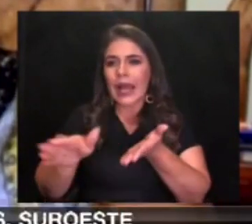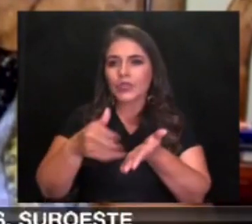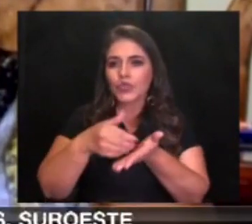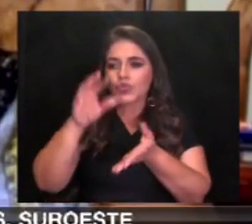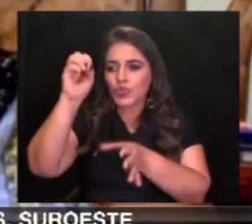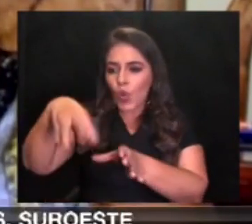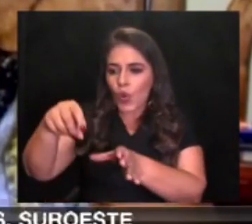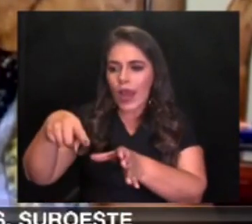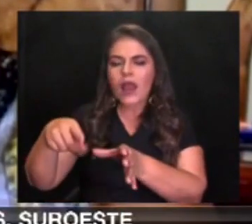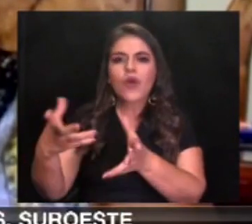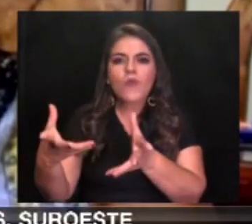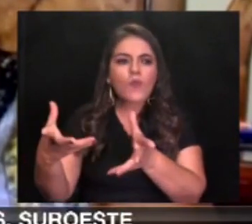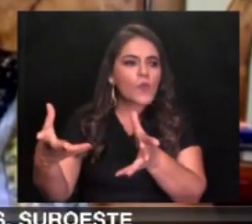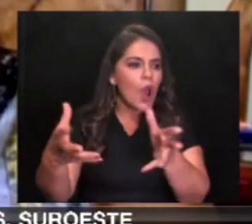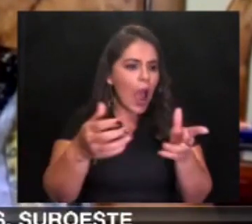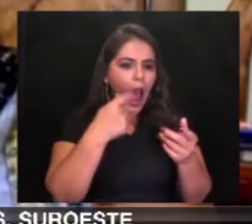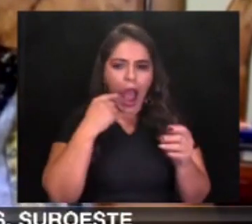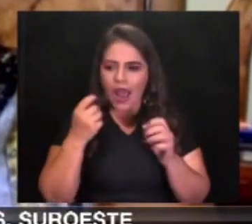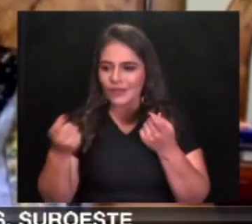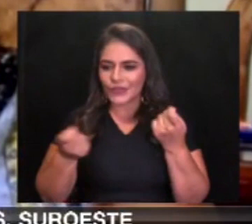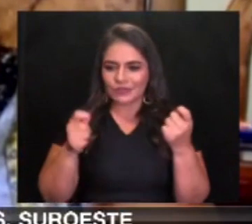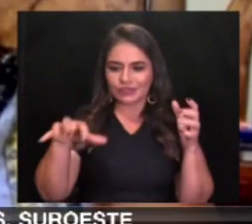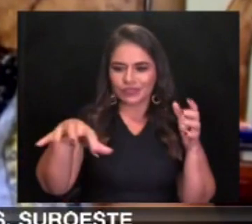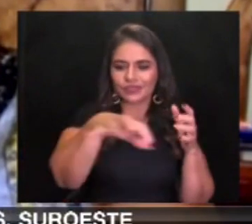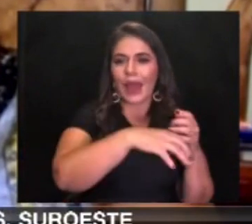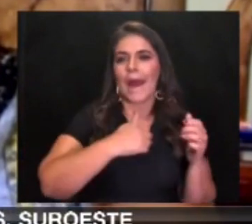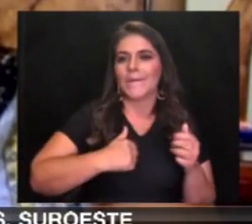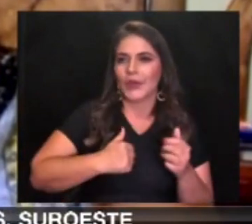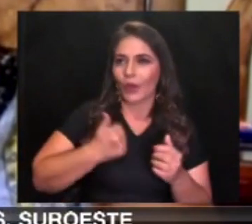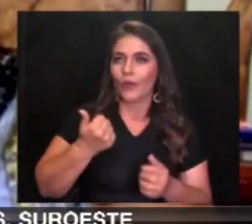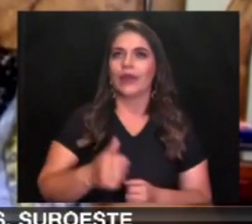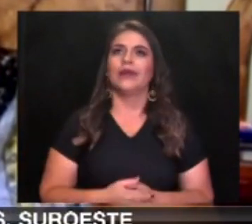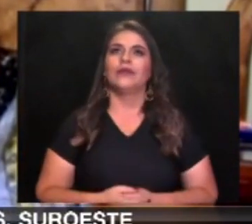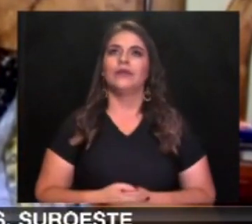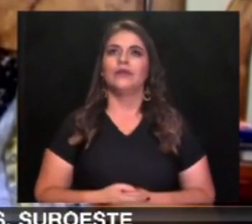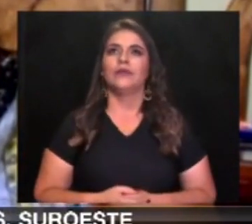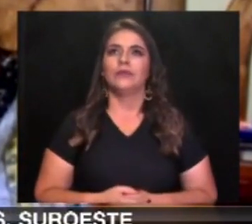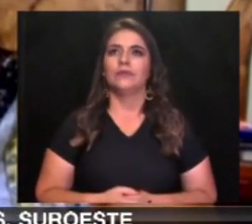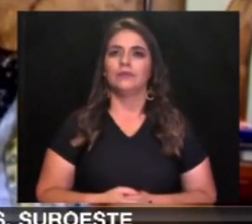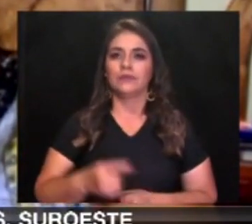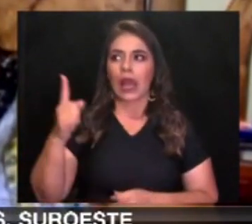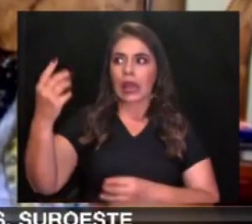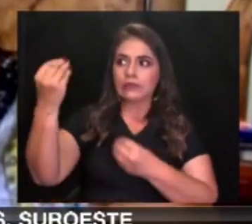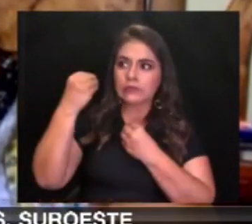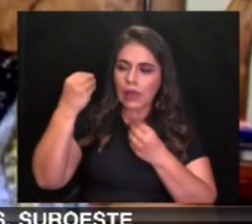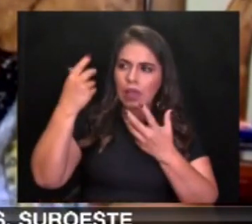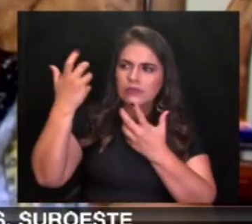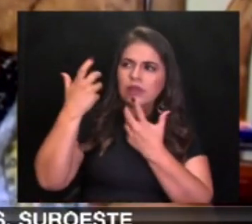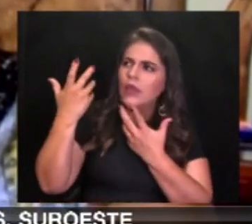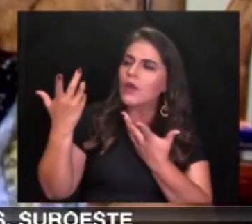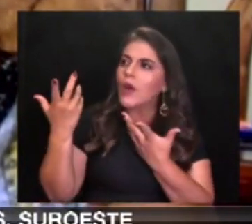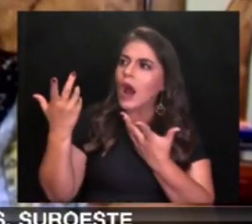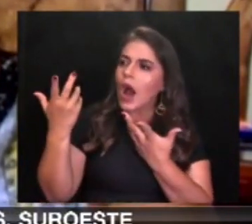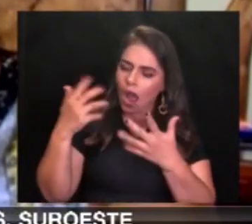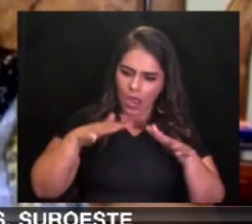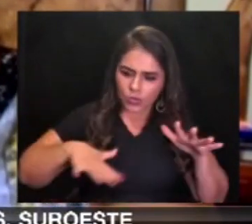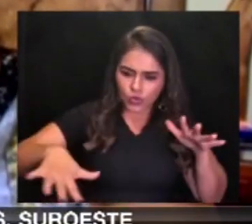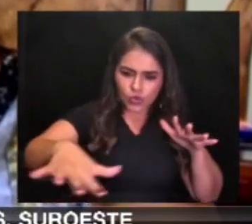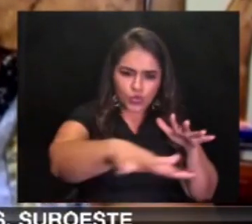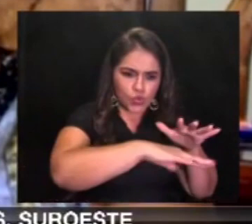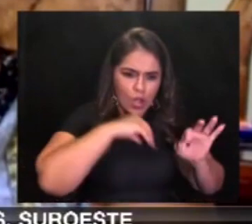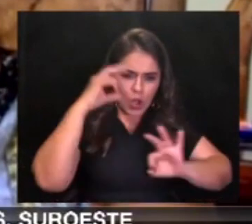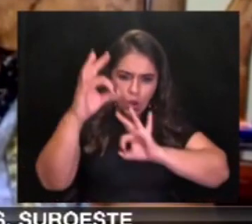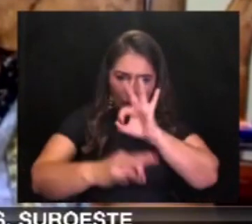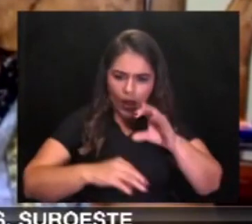a la pulpa, porque estoy haciendo las placas que nos enseñaron, estoy cuidando mejor el suelo,